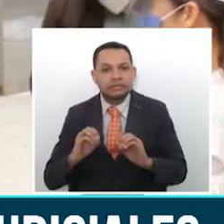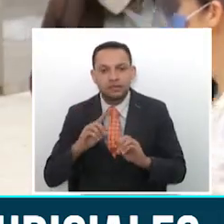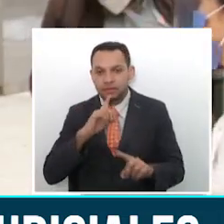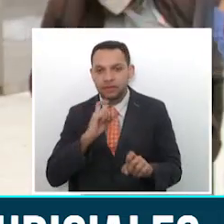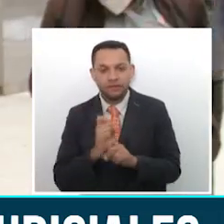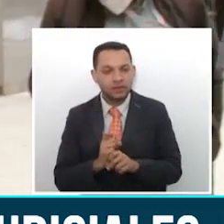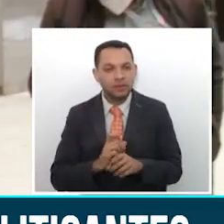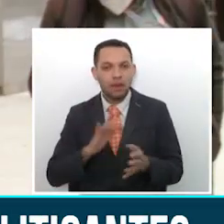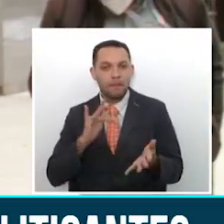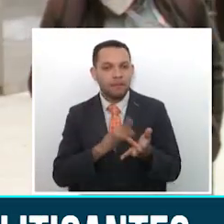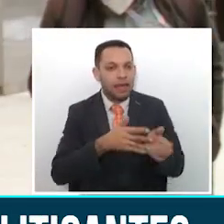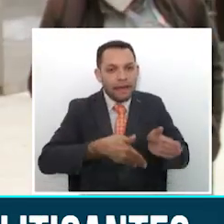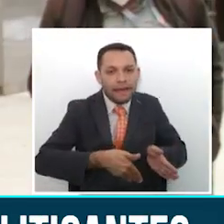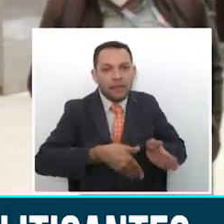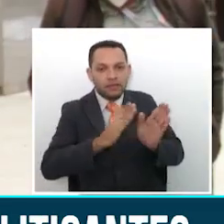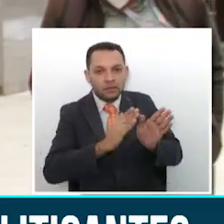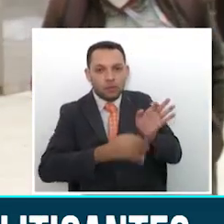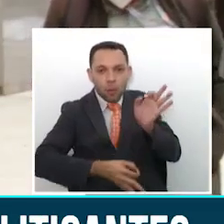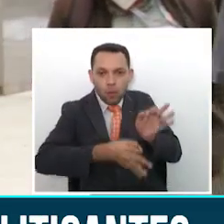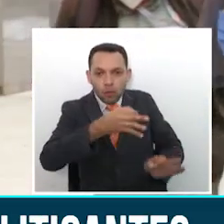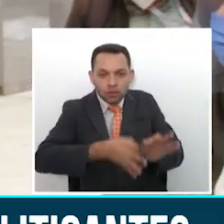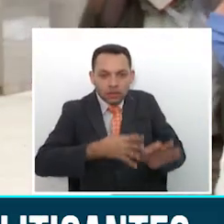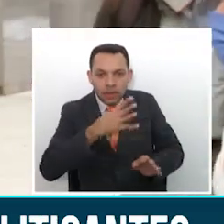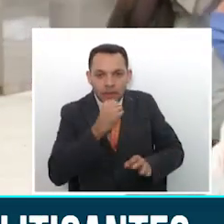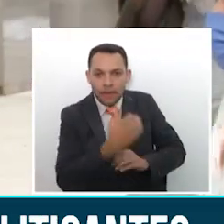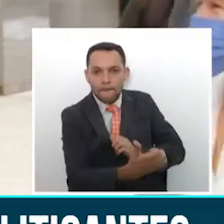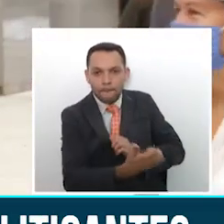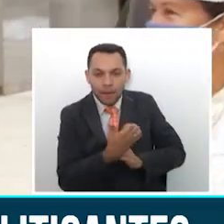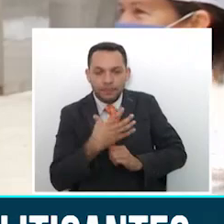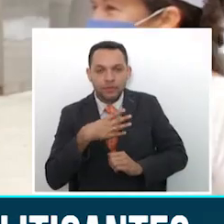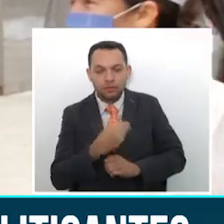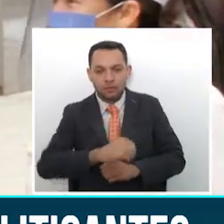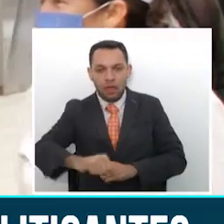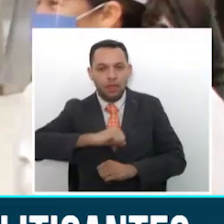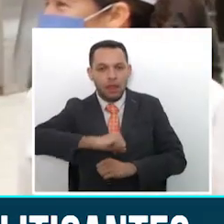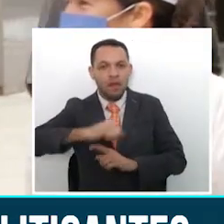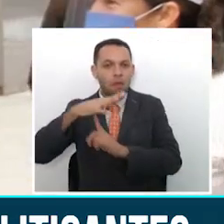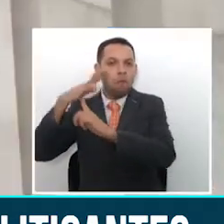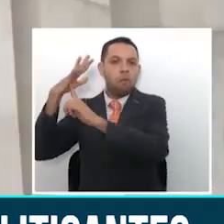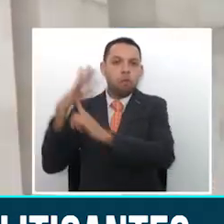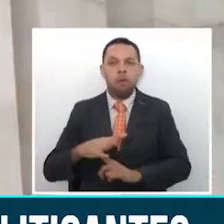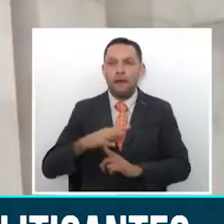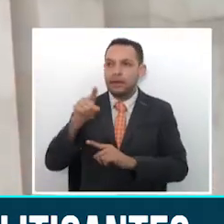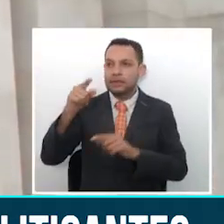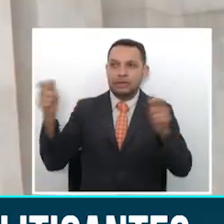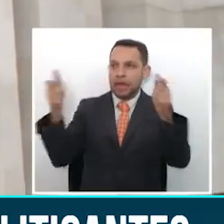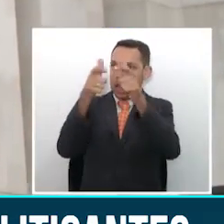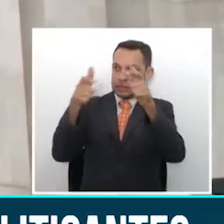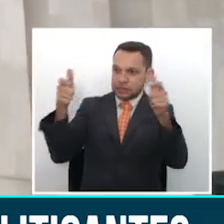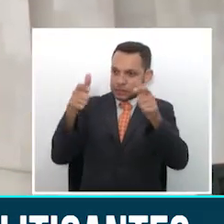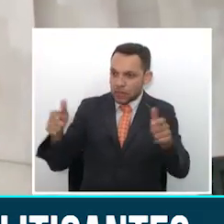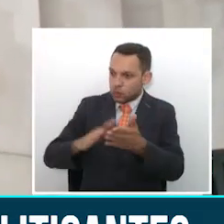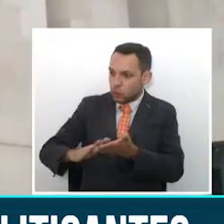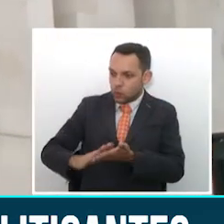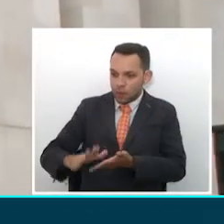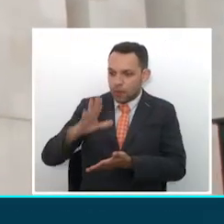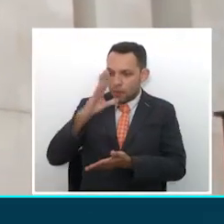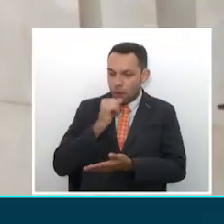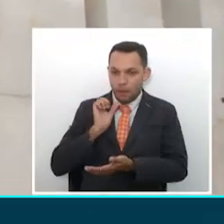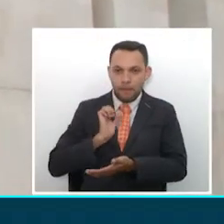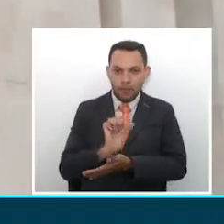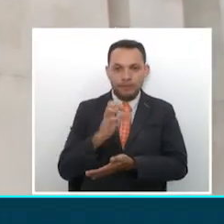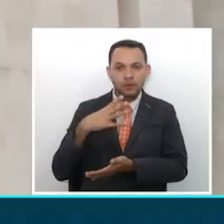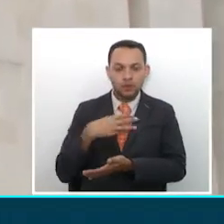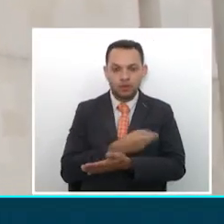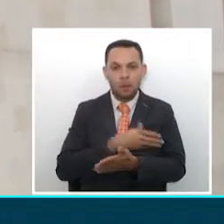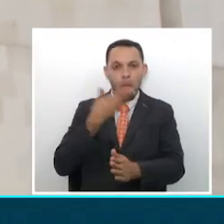razón. Entonces es un derecho también fundamental que está violado por el mismo Estado colombiano. Los abogados plantean la posibilidad de presentar una acción